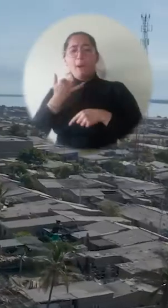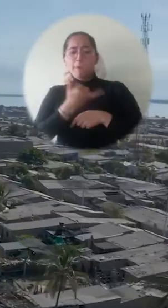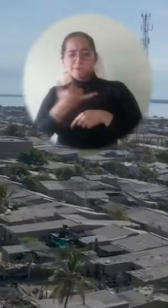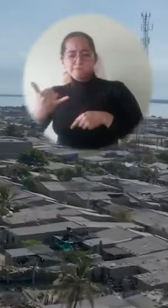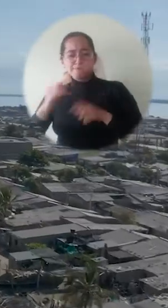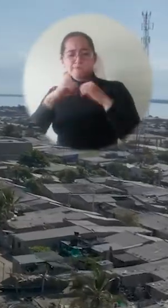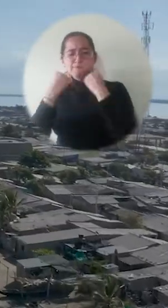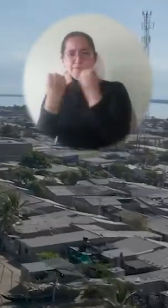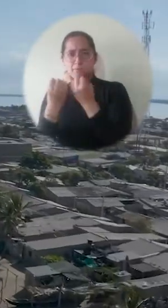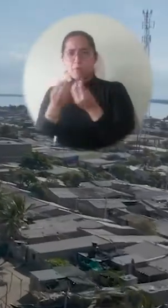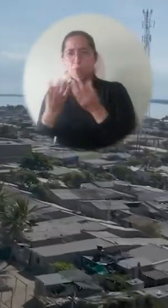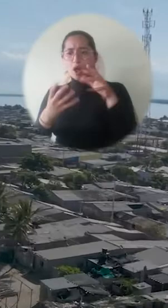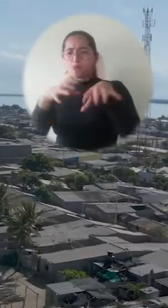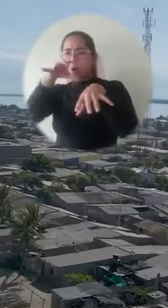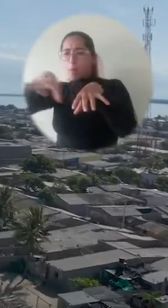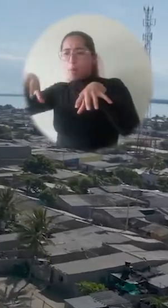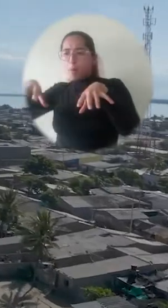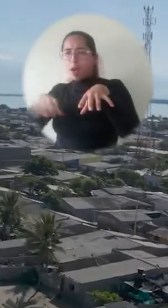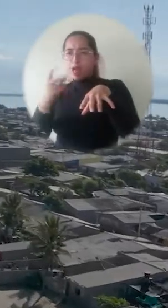y así sucesivamente.